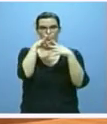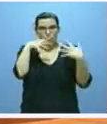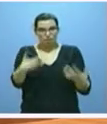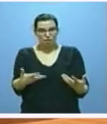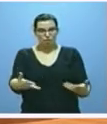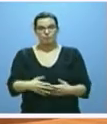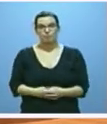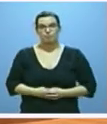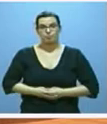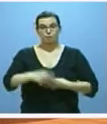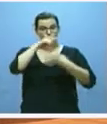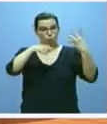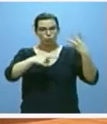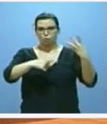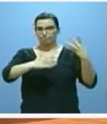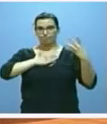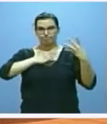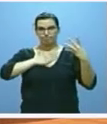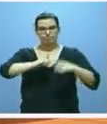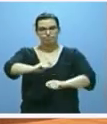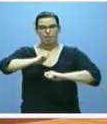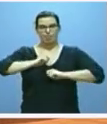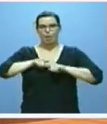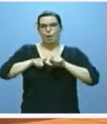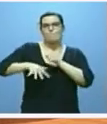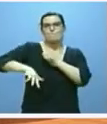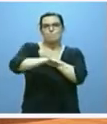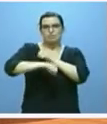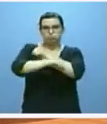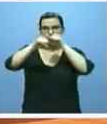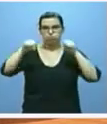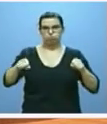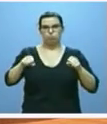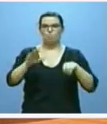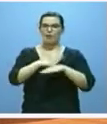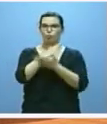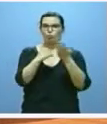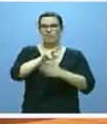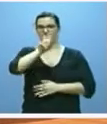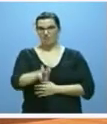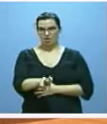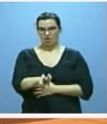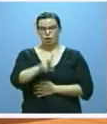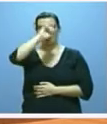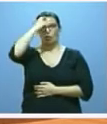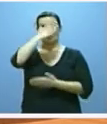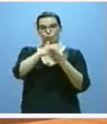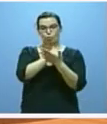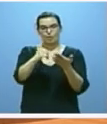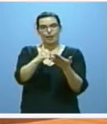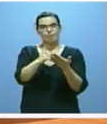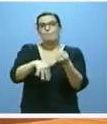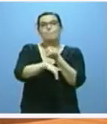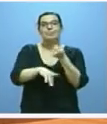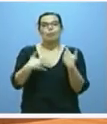Constituyen para mí la auténtica armazón de lo que venimos denominando el autonomismo útil, una concepción de la autonomía que se sustenta